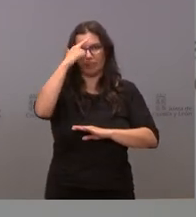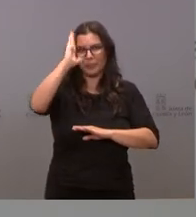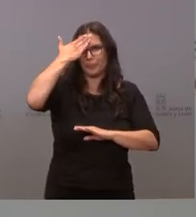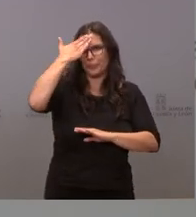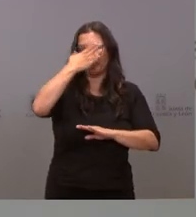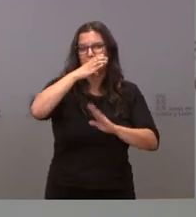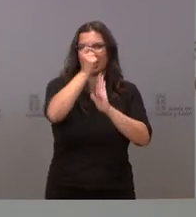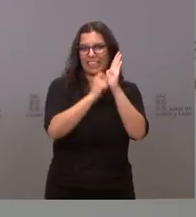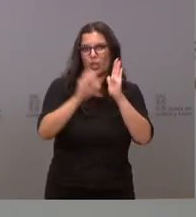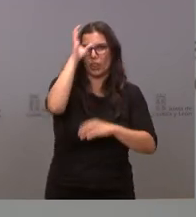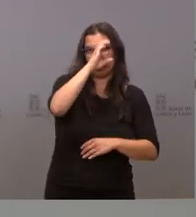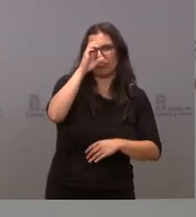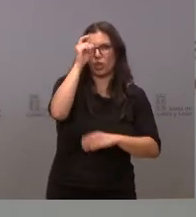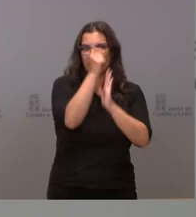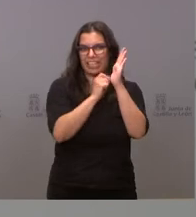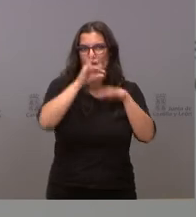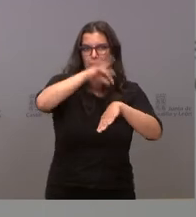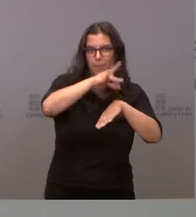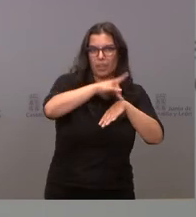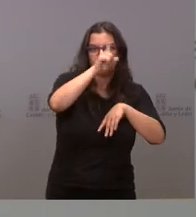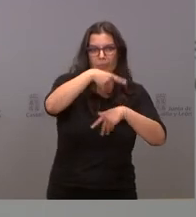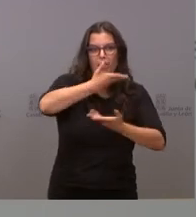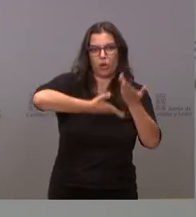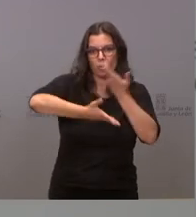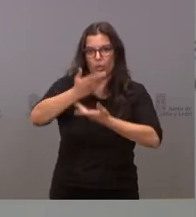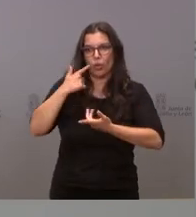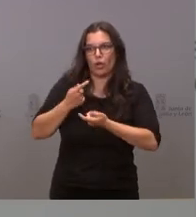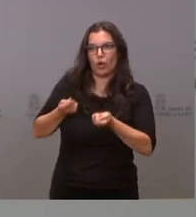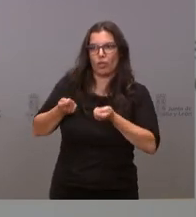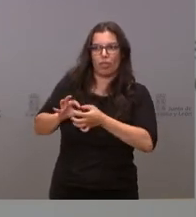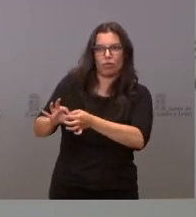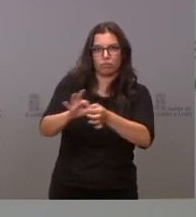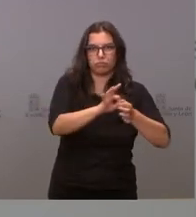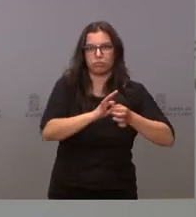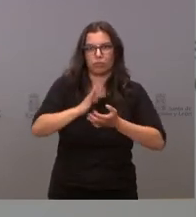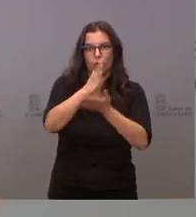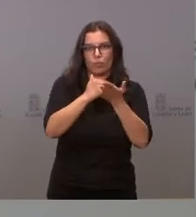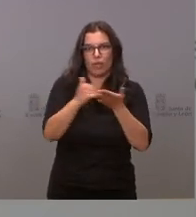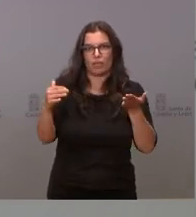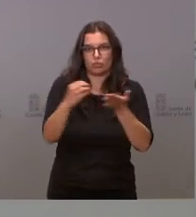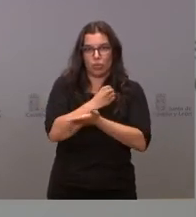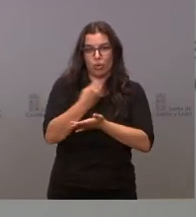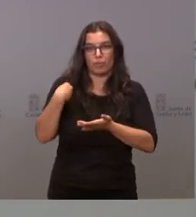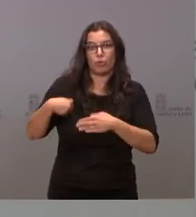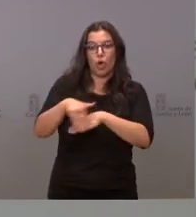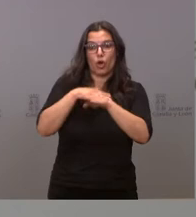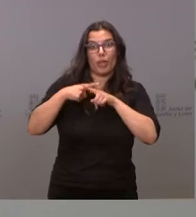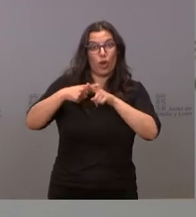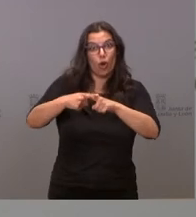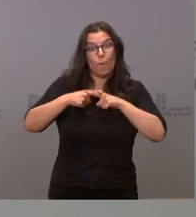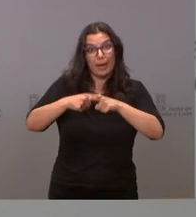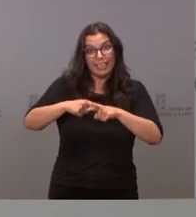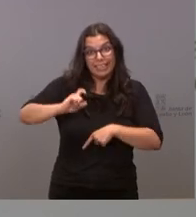supuesto, en colaboración y en coordinación con todas las comunidades autónomas. La cogobernanza debe ser